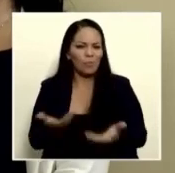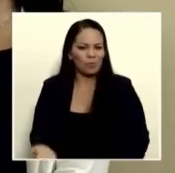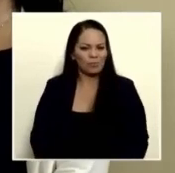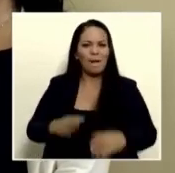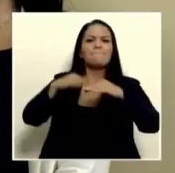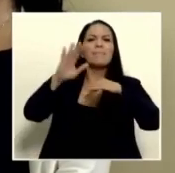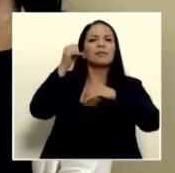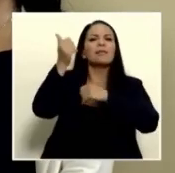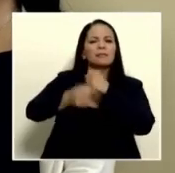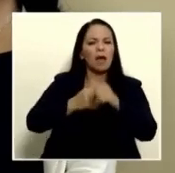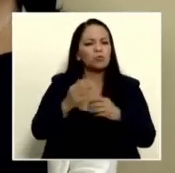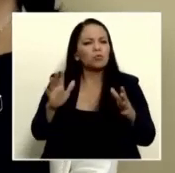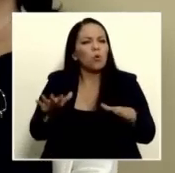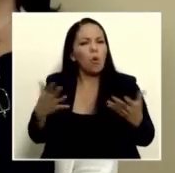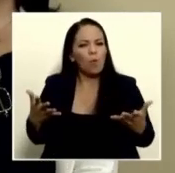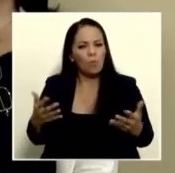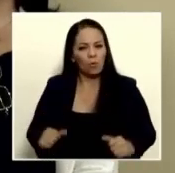década